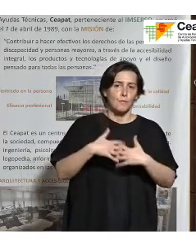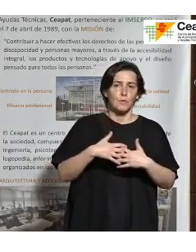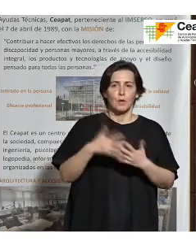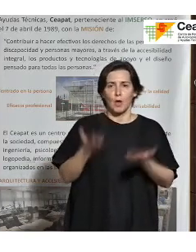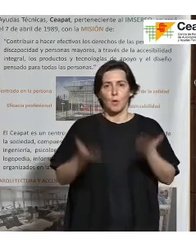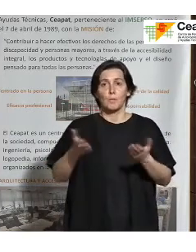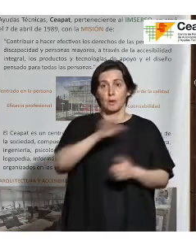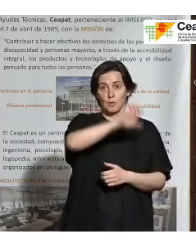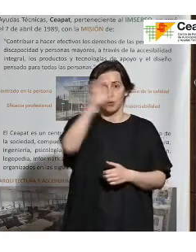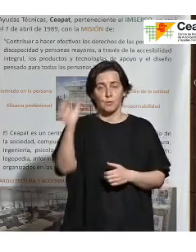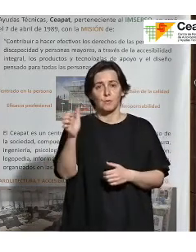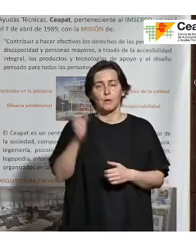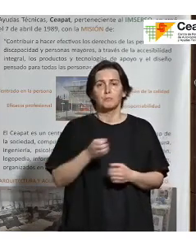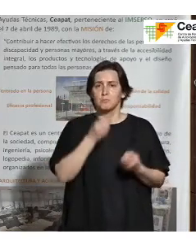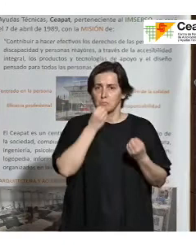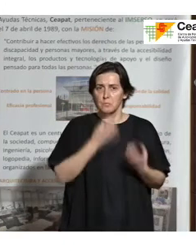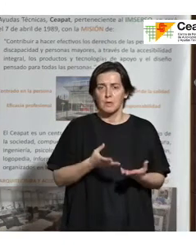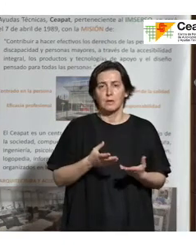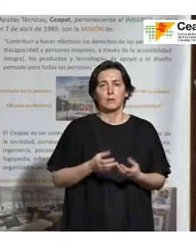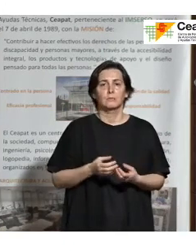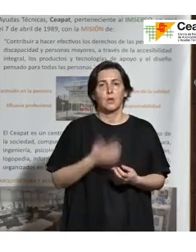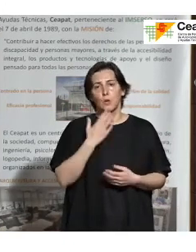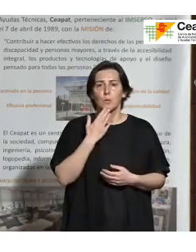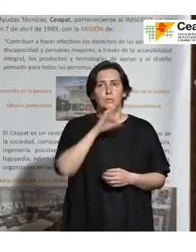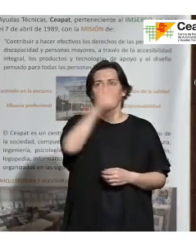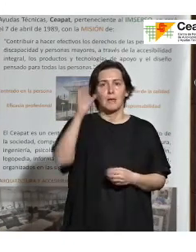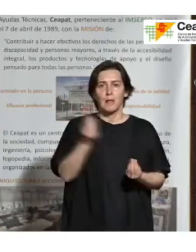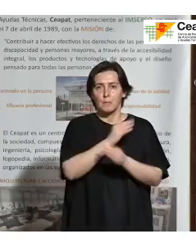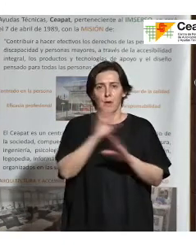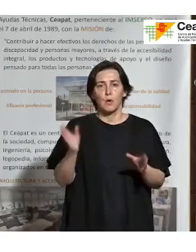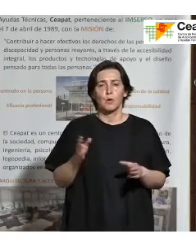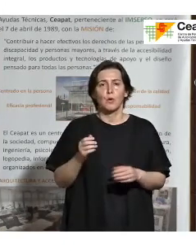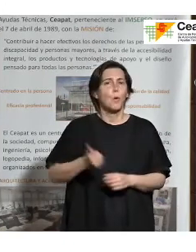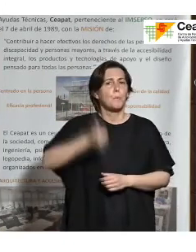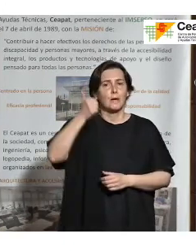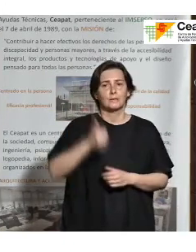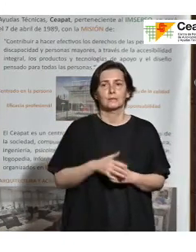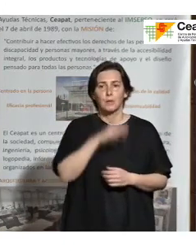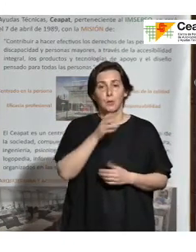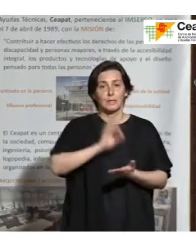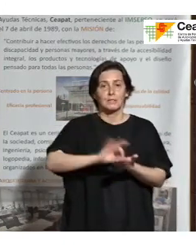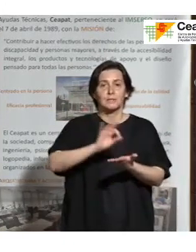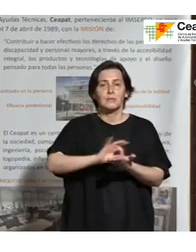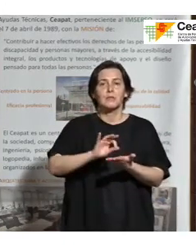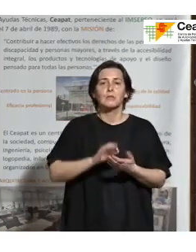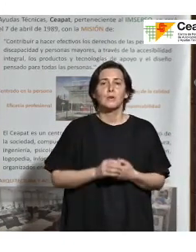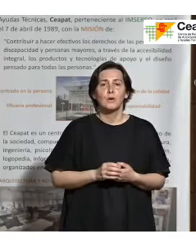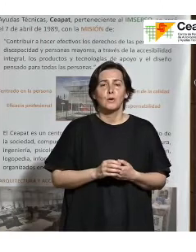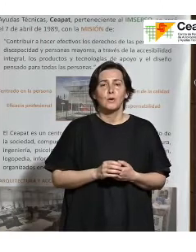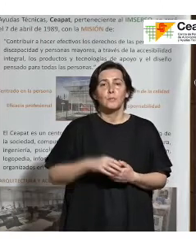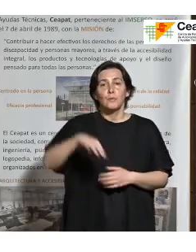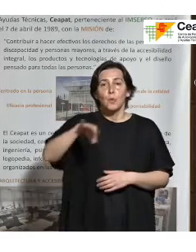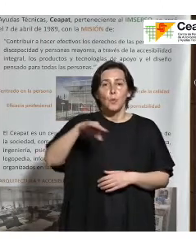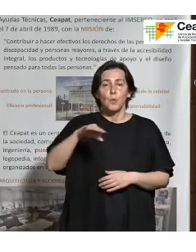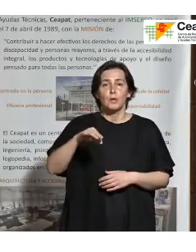europeo, pues también como en los mejores países e incluso más, porque es un servicio que no es solo